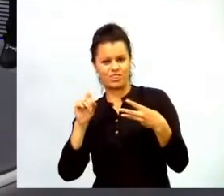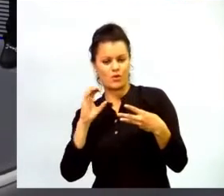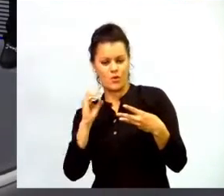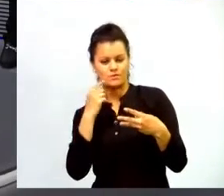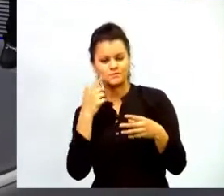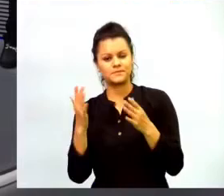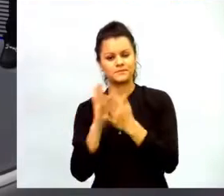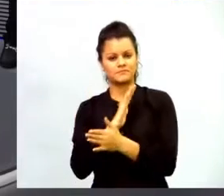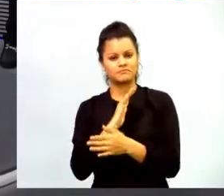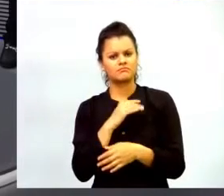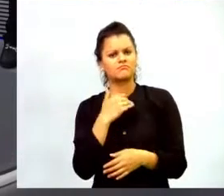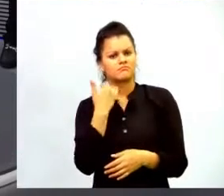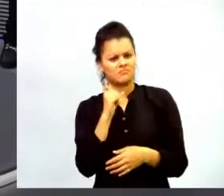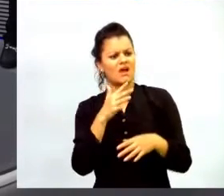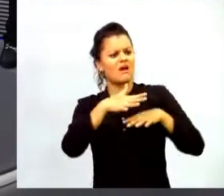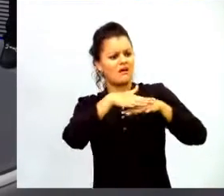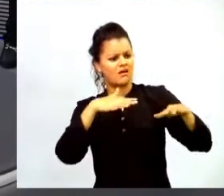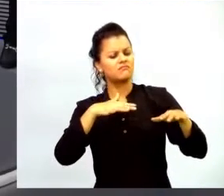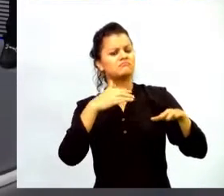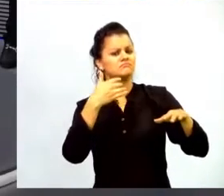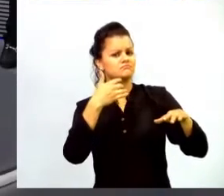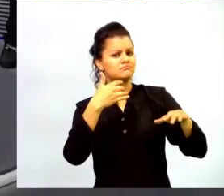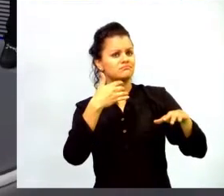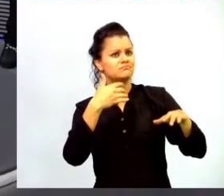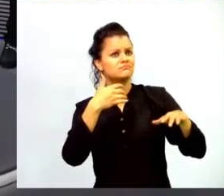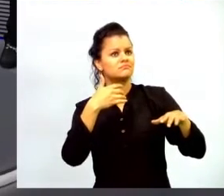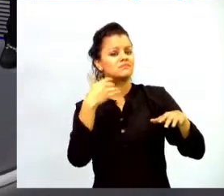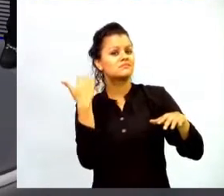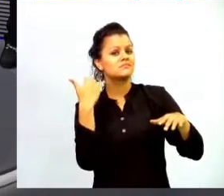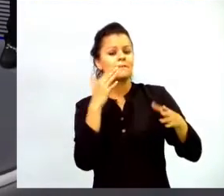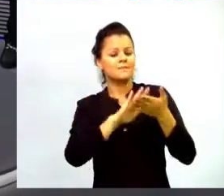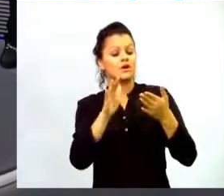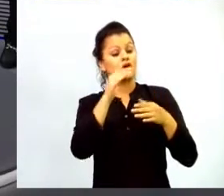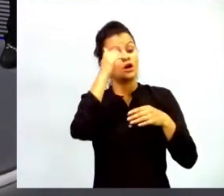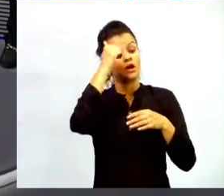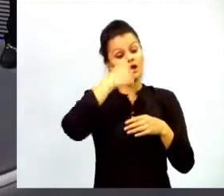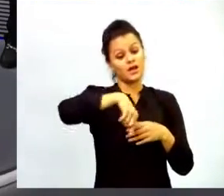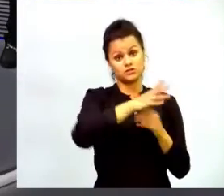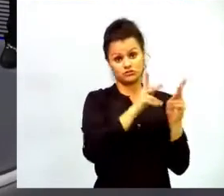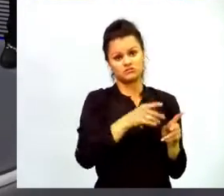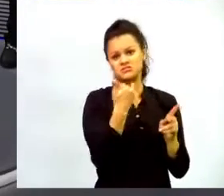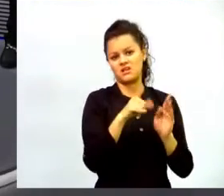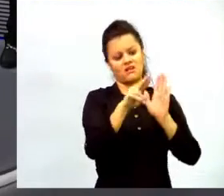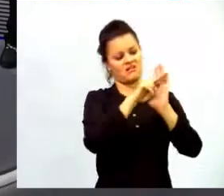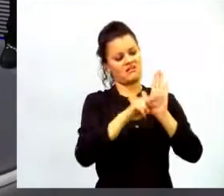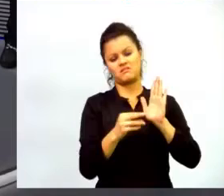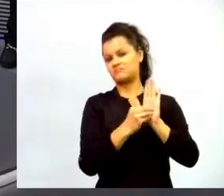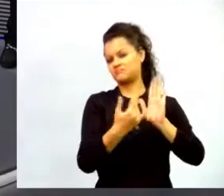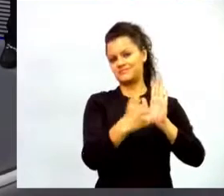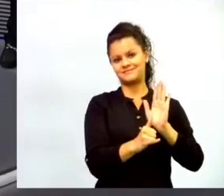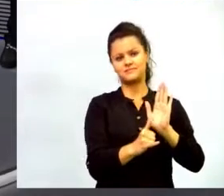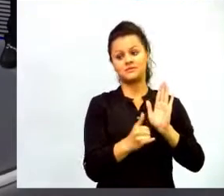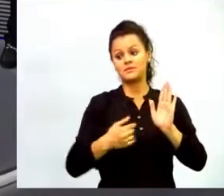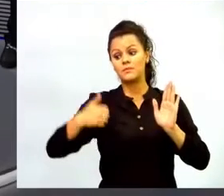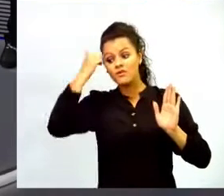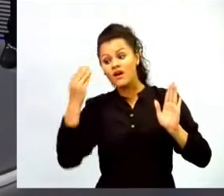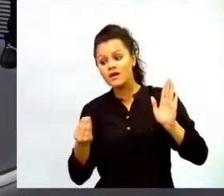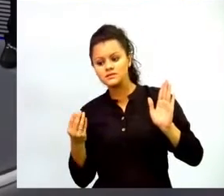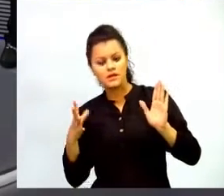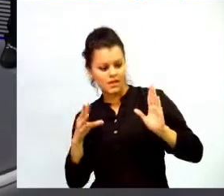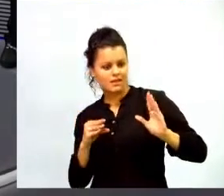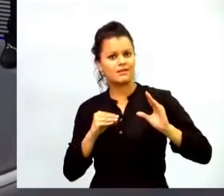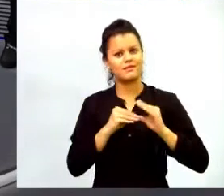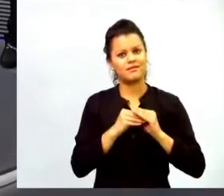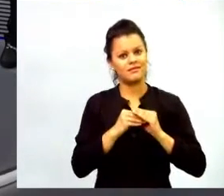creadas por los chicos lo que deben hacer los maestros es incorporarse a ellas y liderar procesos y finalmente la pregunta de